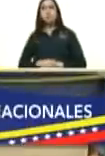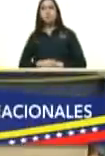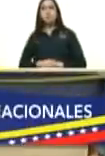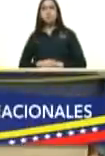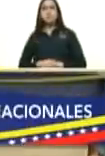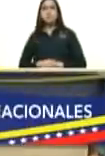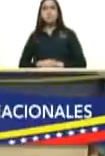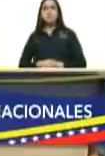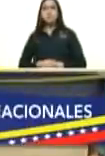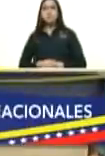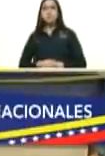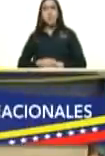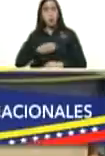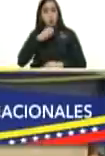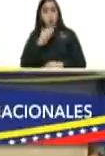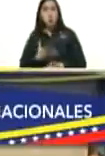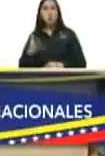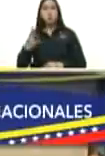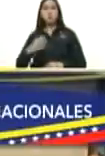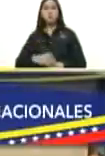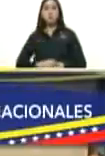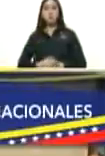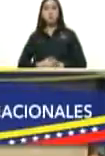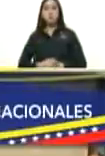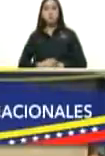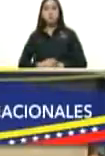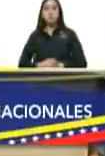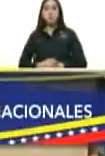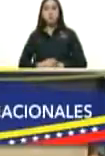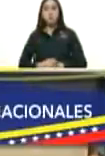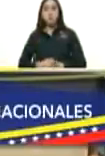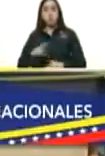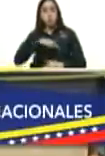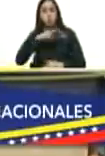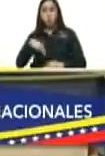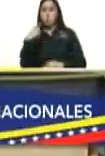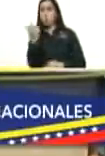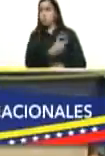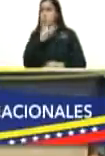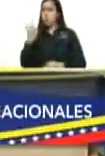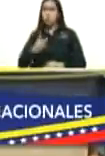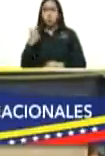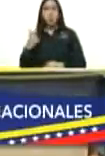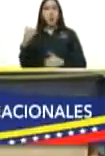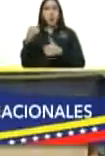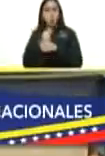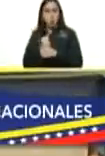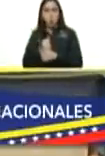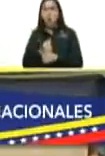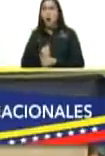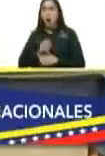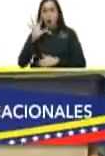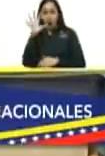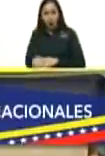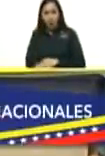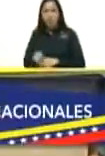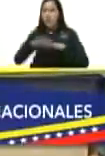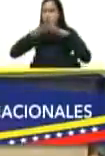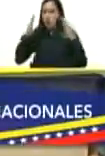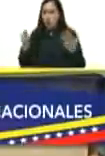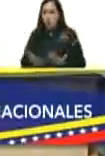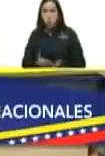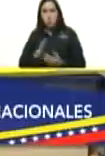es un palo nos pusimos a buscar conseguimos quien nos vindiera al Rendecivir en el mundo